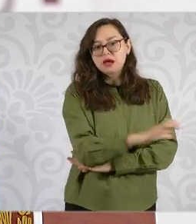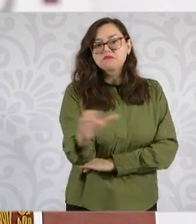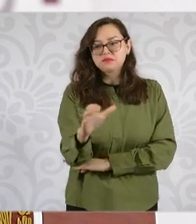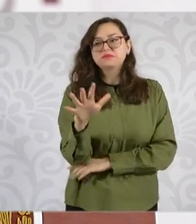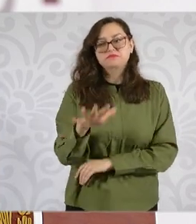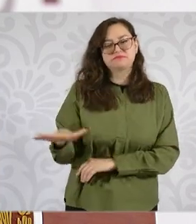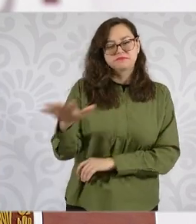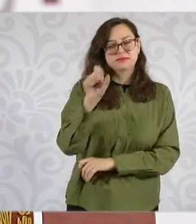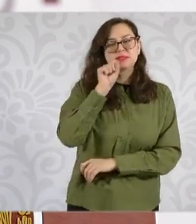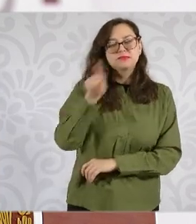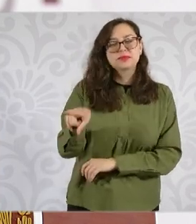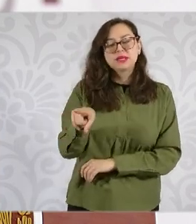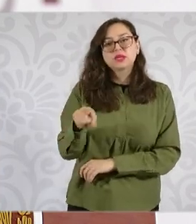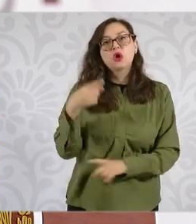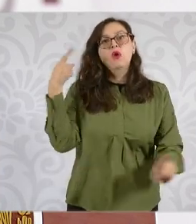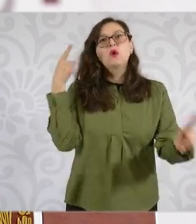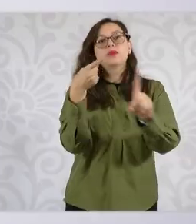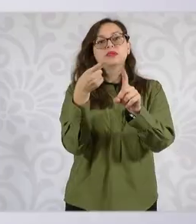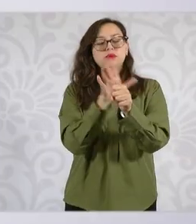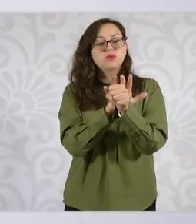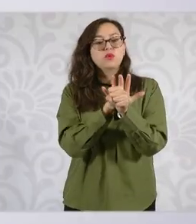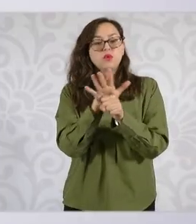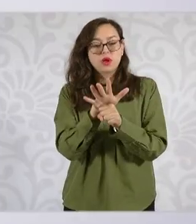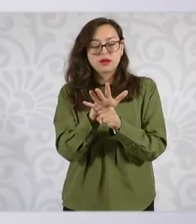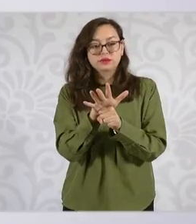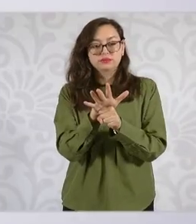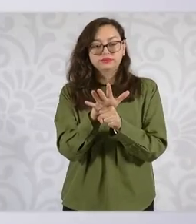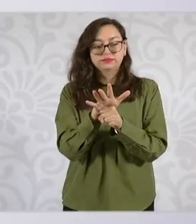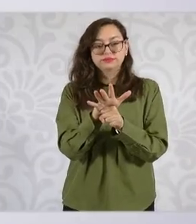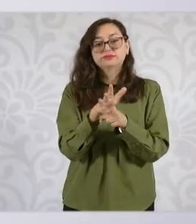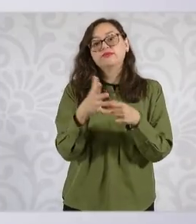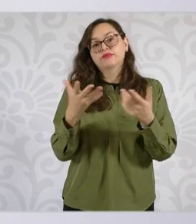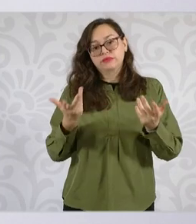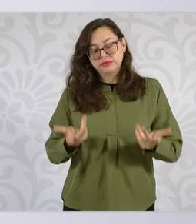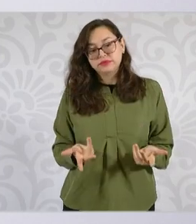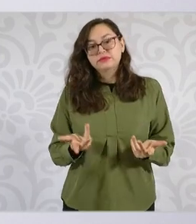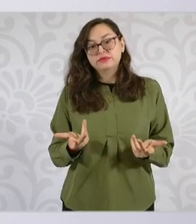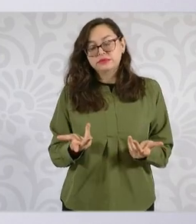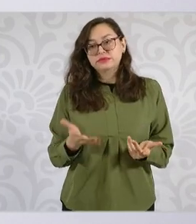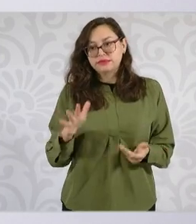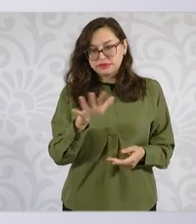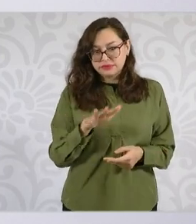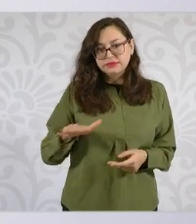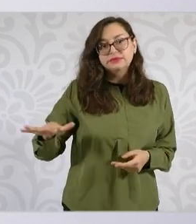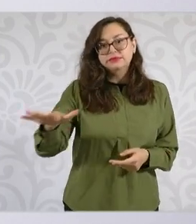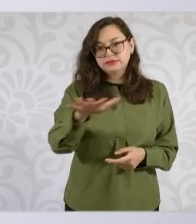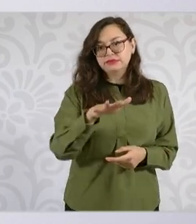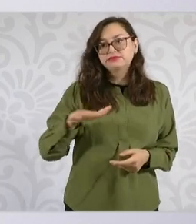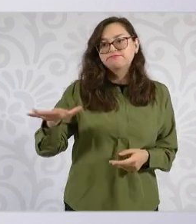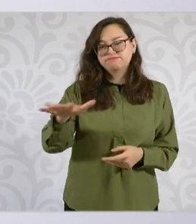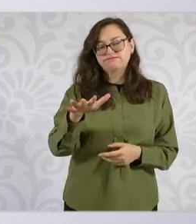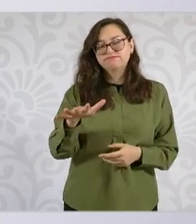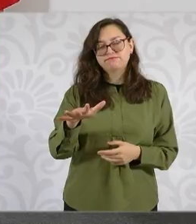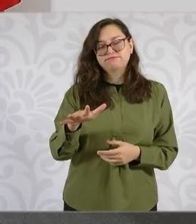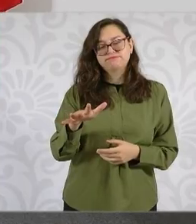El objetivo es sanear, en particular en el Valle del Mezquital, que todavía